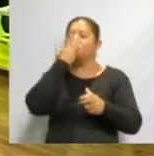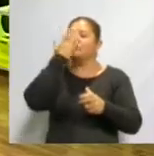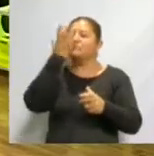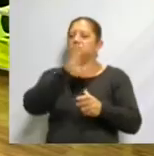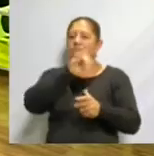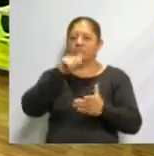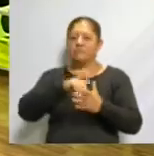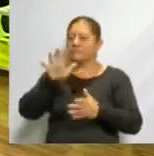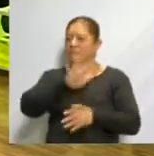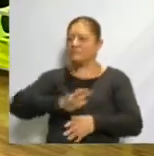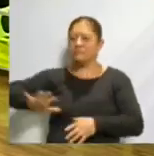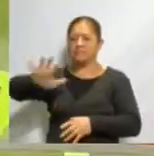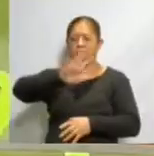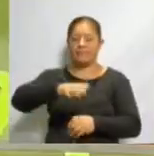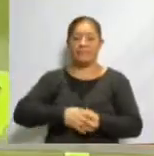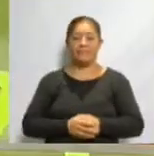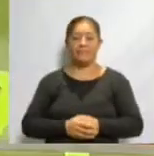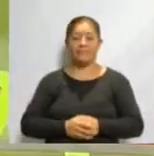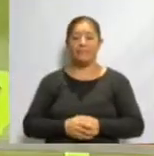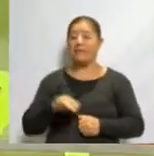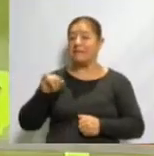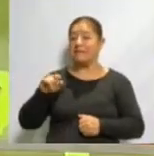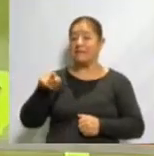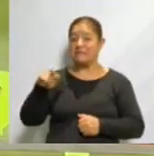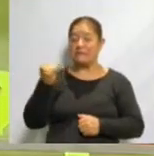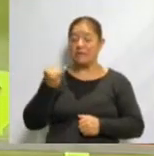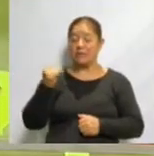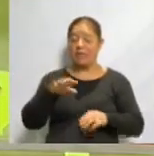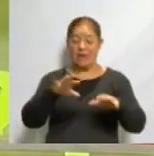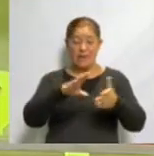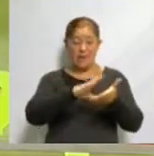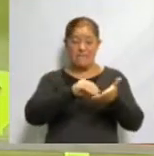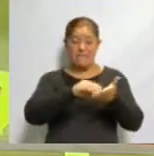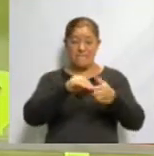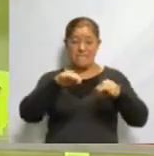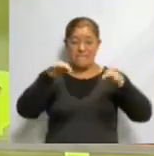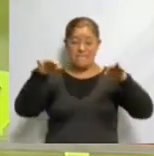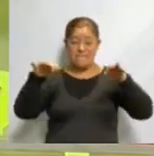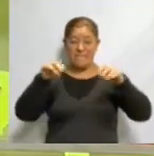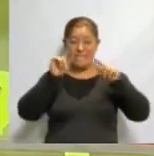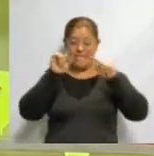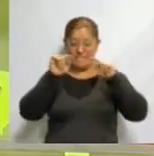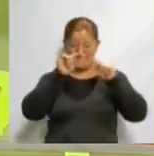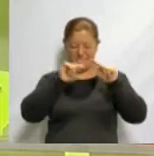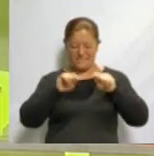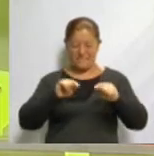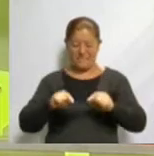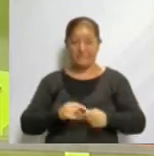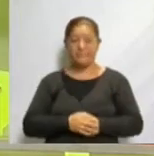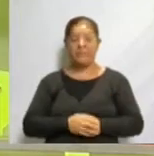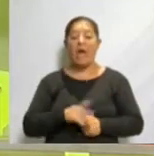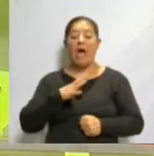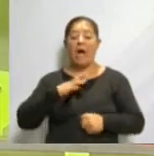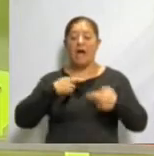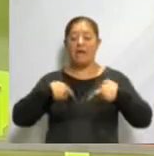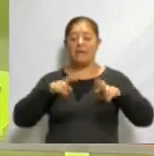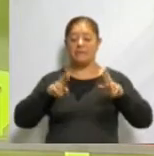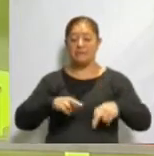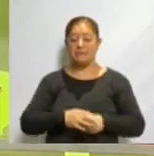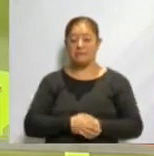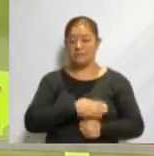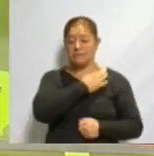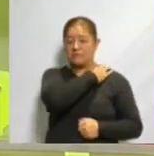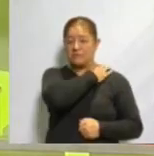maestro, además, hablando de papel picado, ¿sabías tú que a pesar de ser una representación de